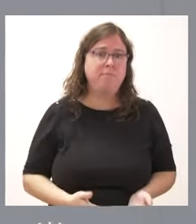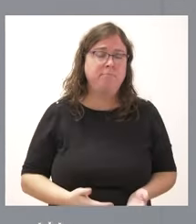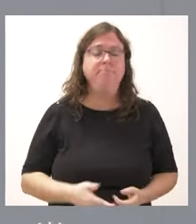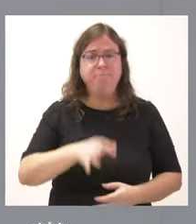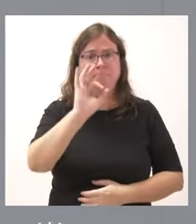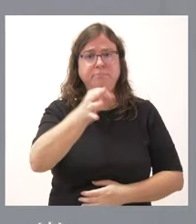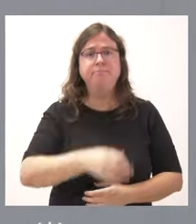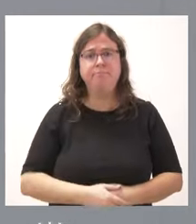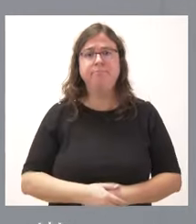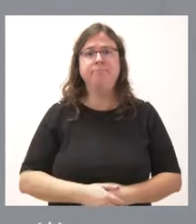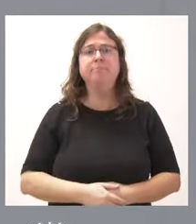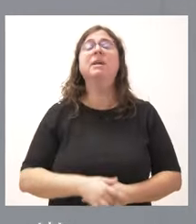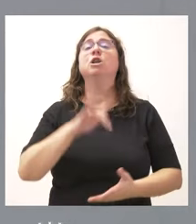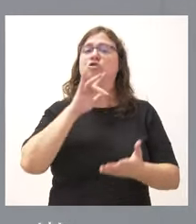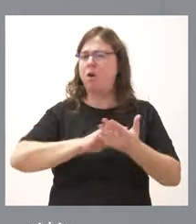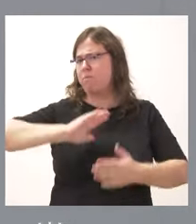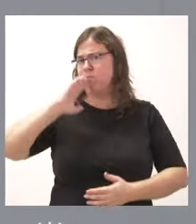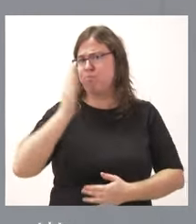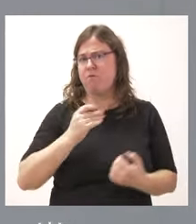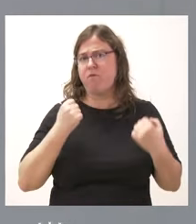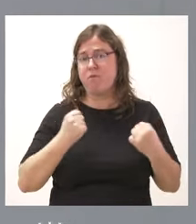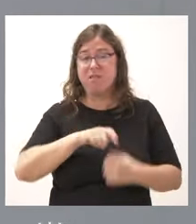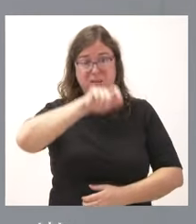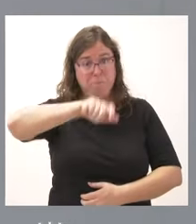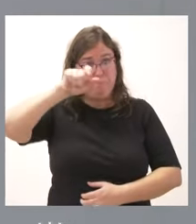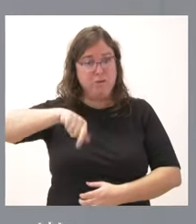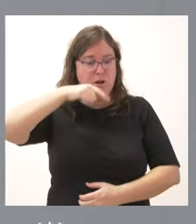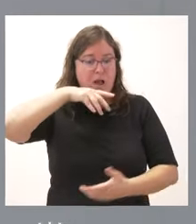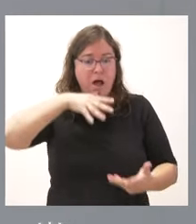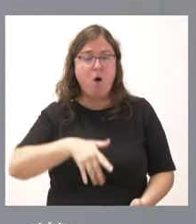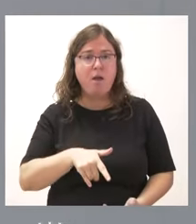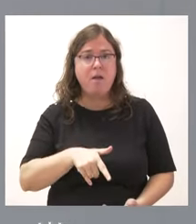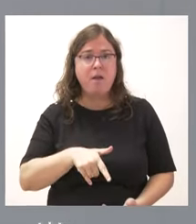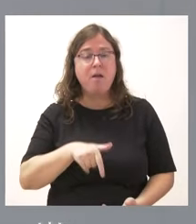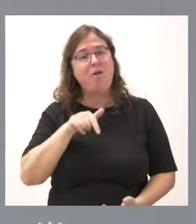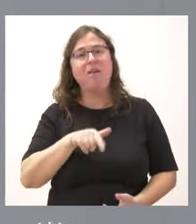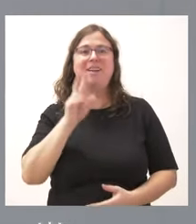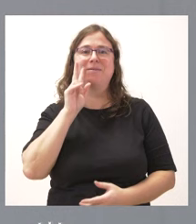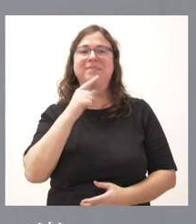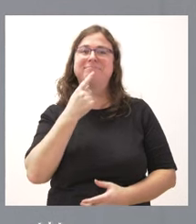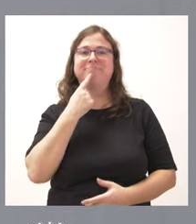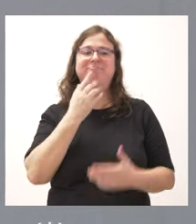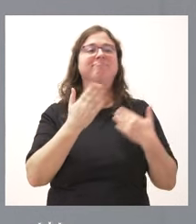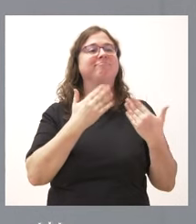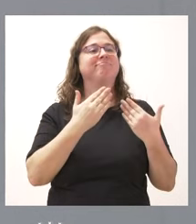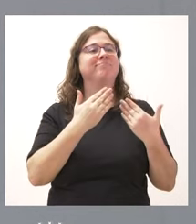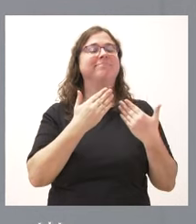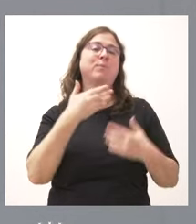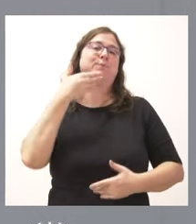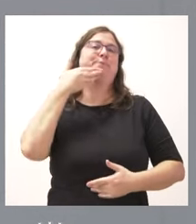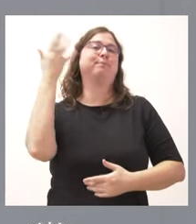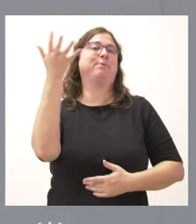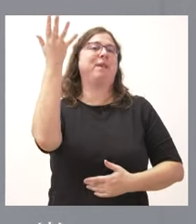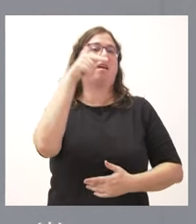que es verdad que causa un perjuicio el hecho de que estas personas hoy vean que son tratadas de forma privilegiada